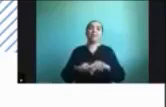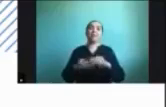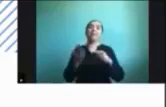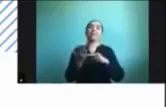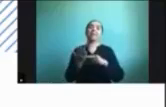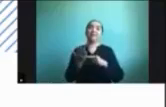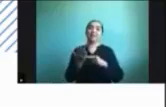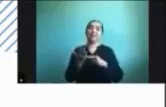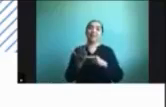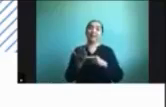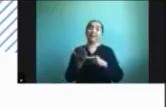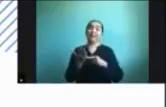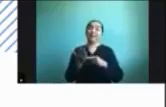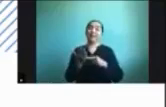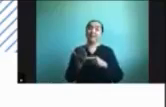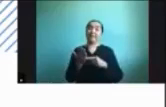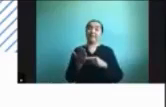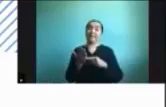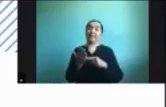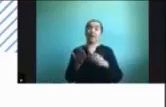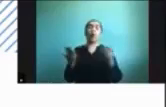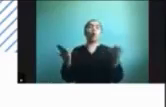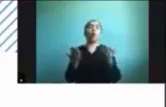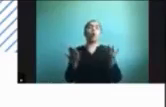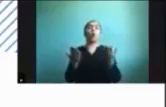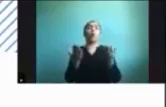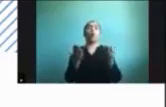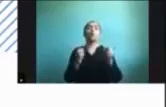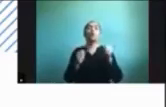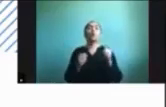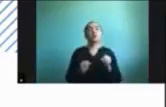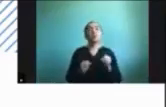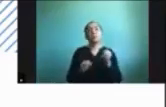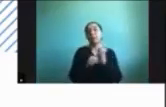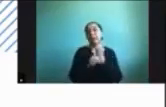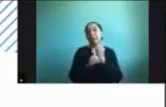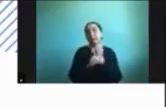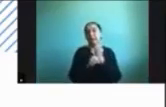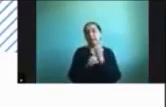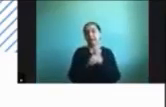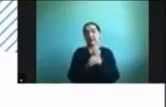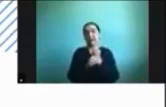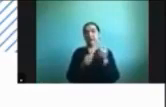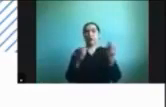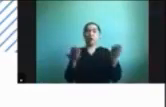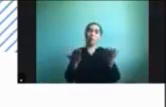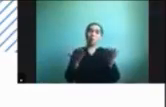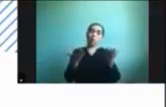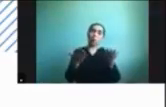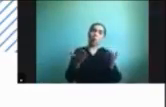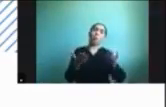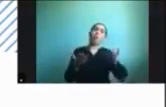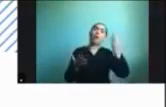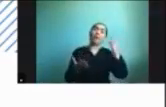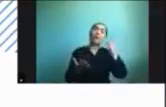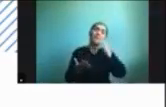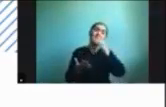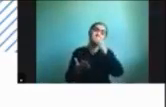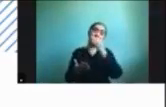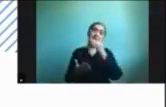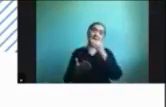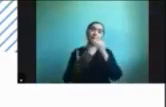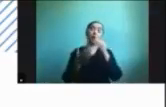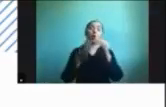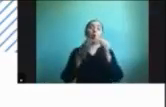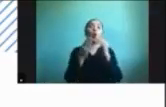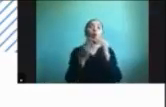¿ya? entonces ¿cómo podemos trabajar con estas herramientas tecnológicas? como señalamos anteriormente nuestros programas